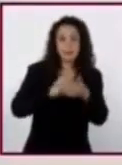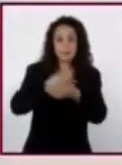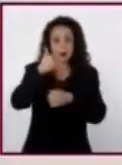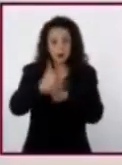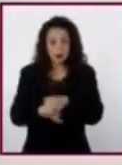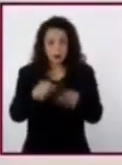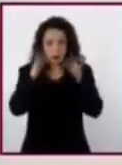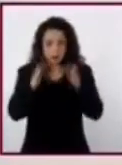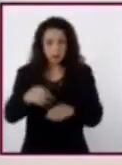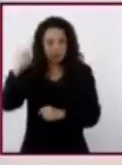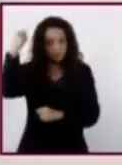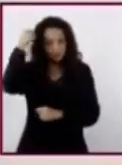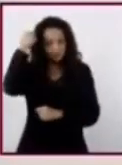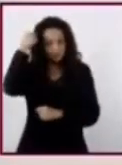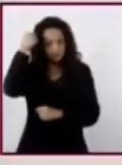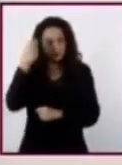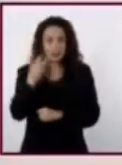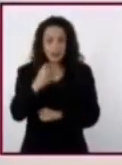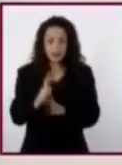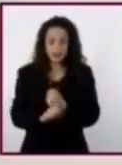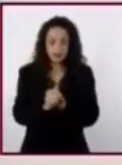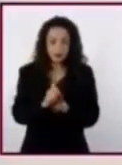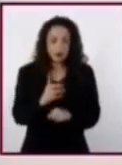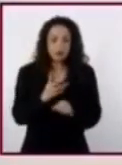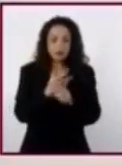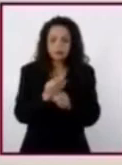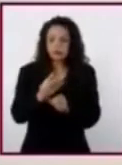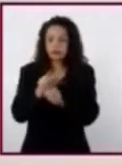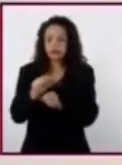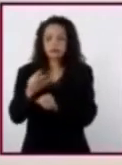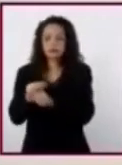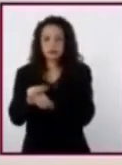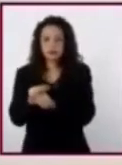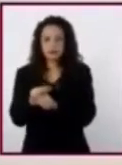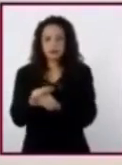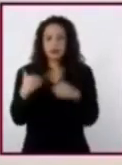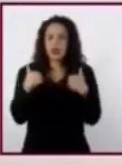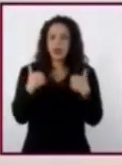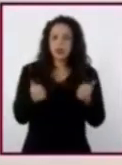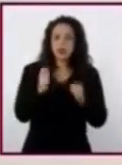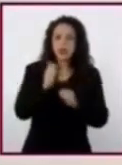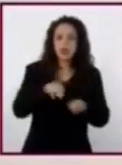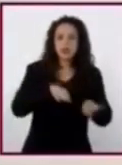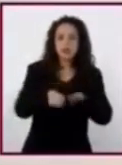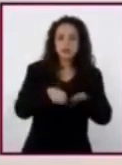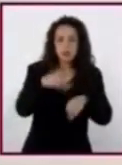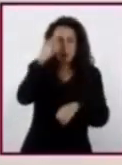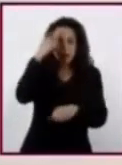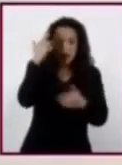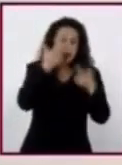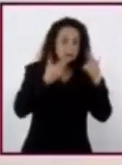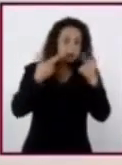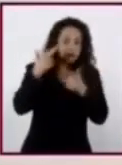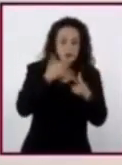en la mente. Un problema que resolver. Una hipótesis de trabajo que verificar.